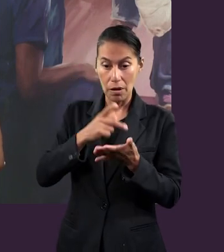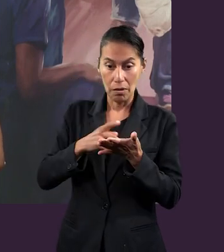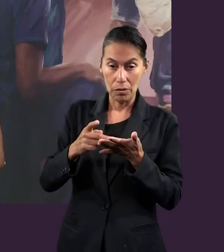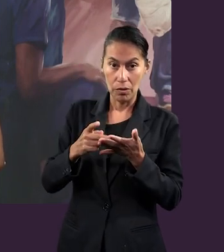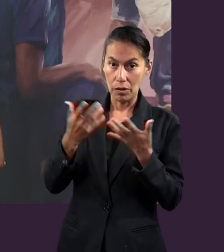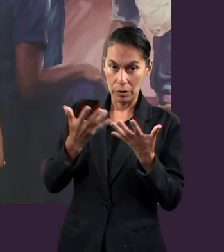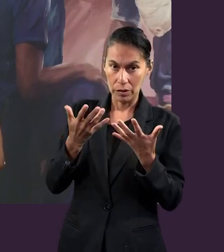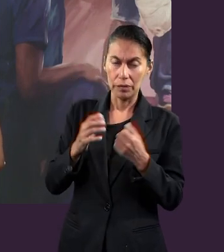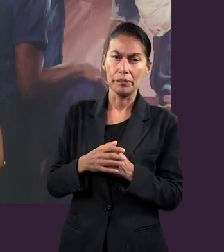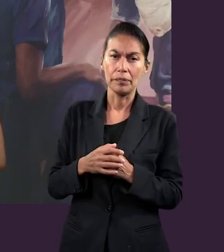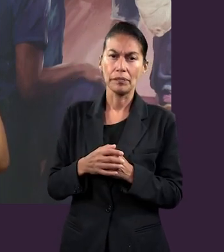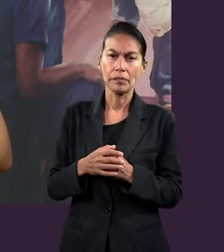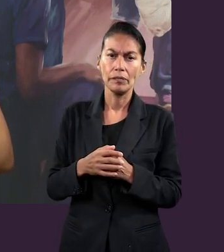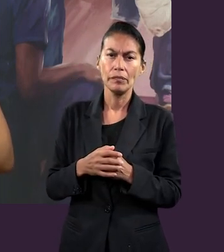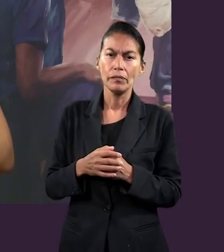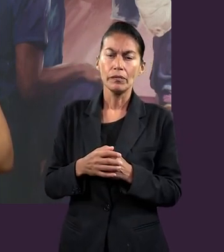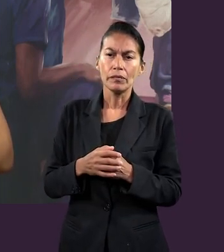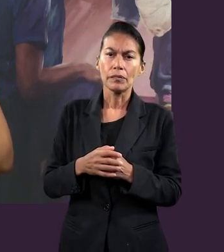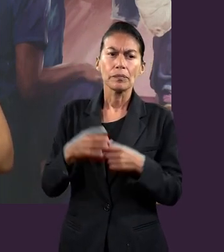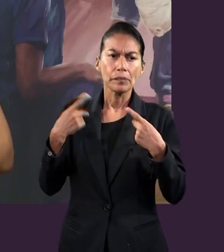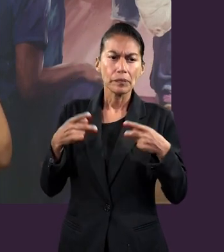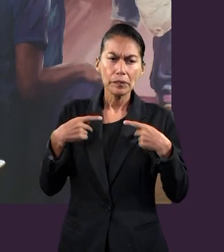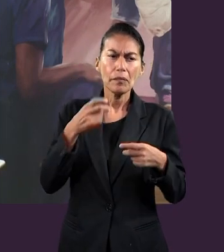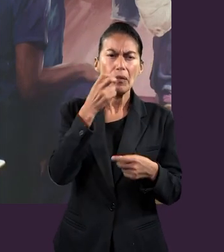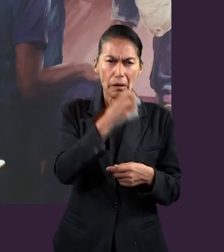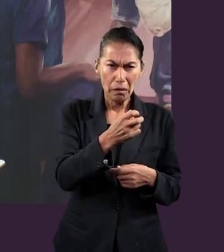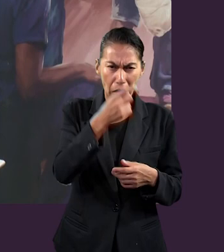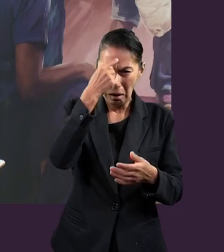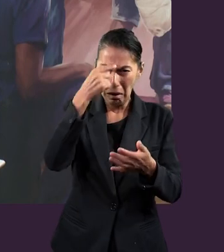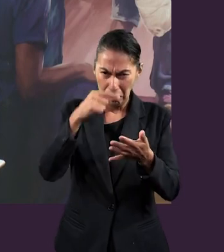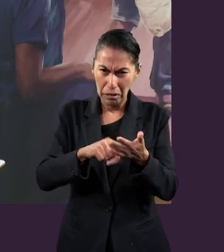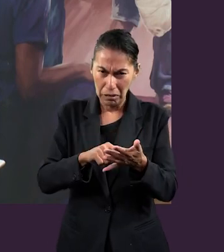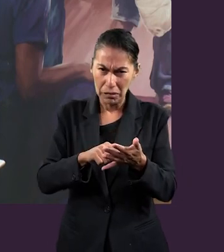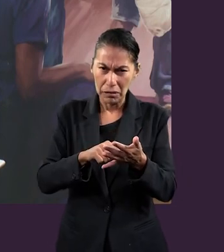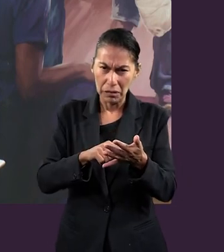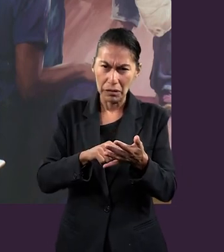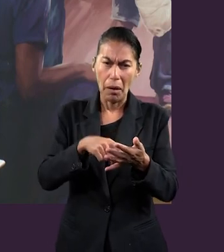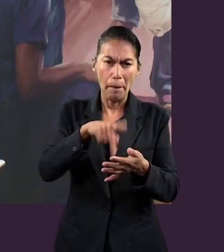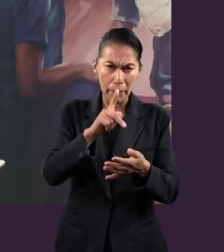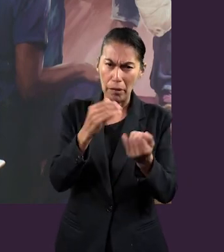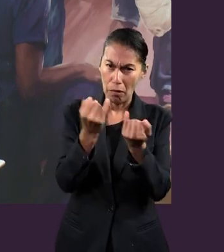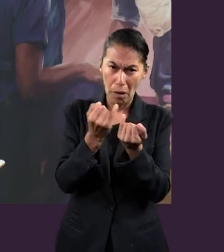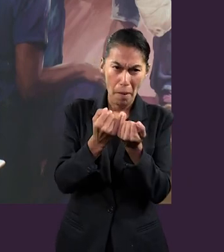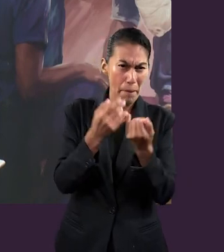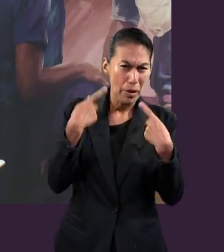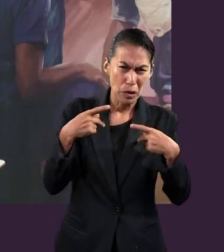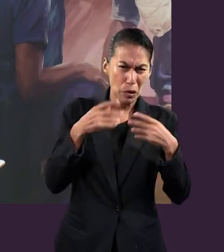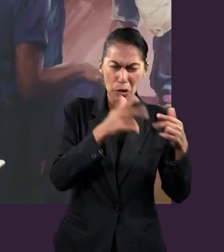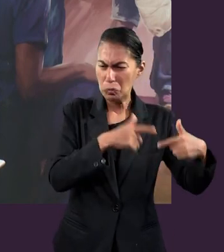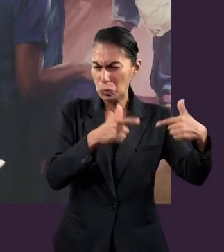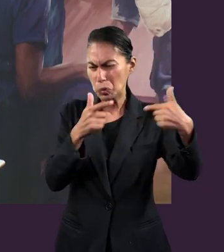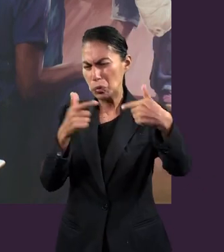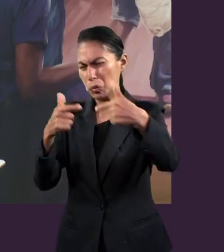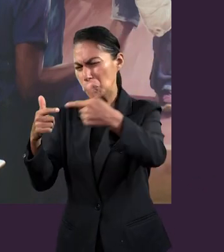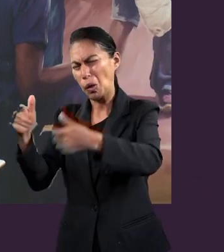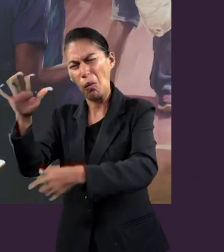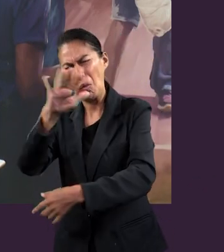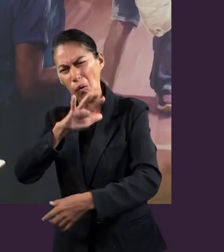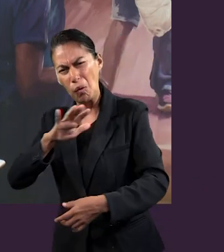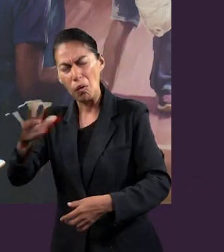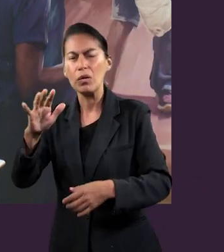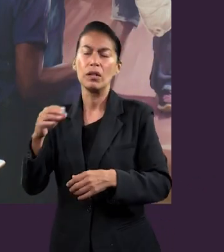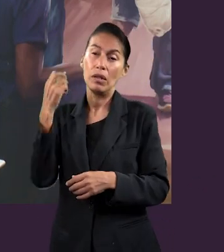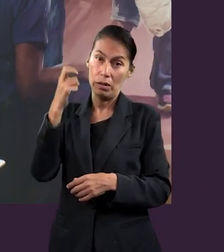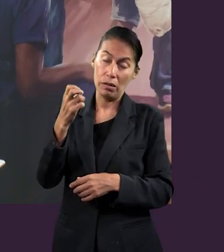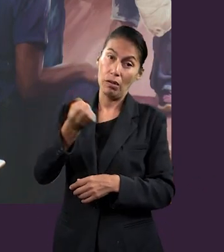que Pablo hace, no solamente para esa generación de creyentes que él estaba viviendo, sino para todas las generaciones más